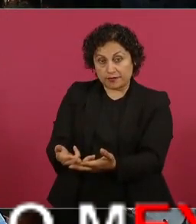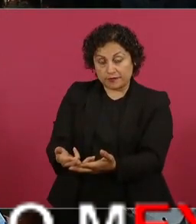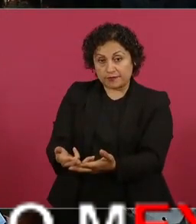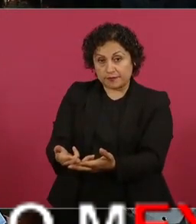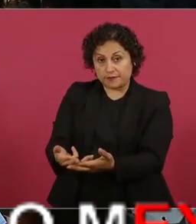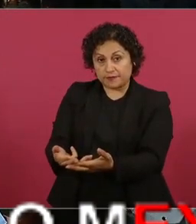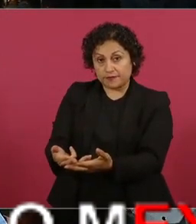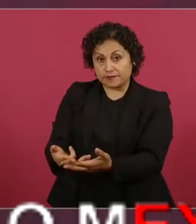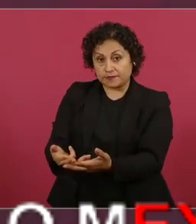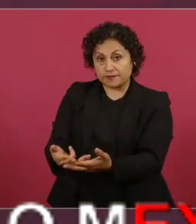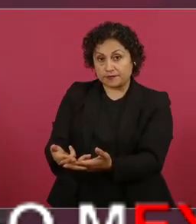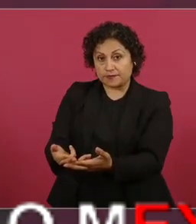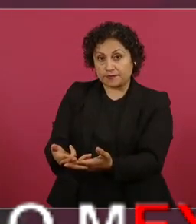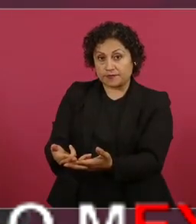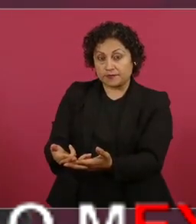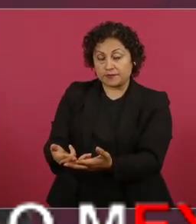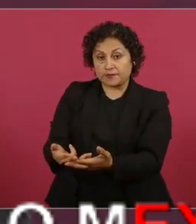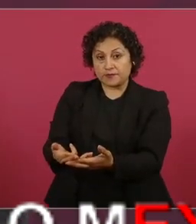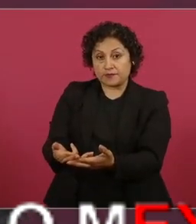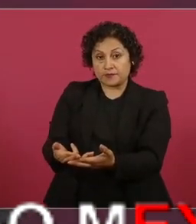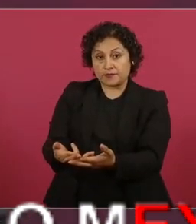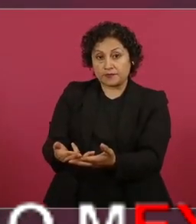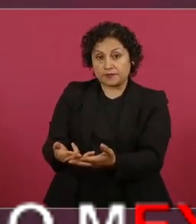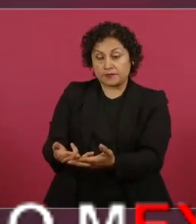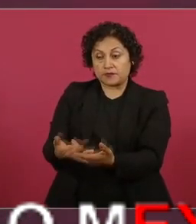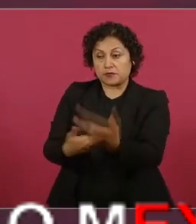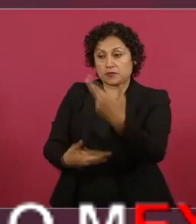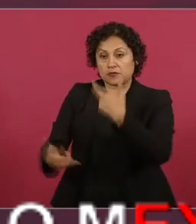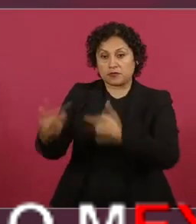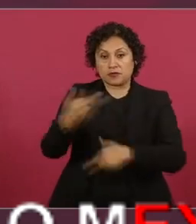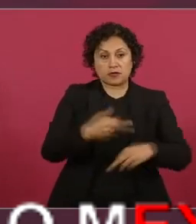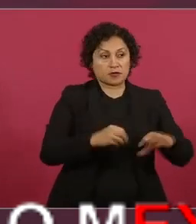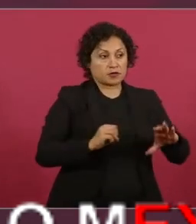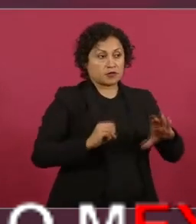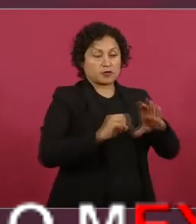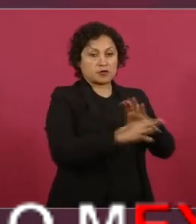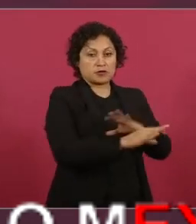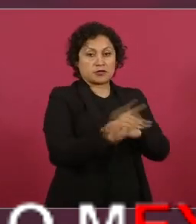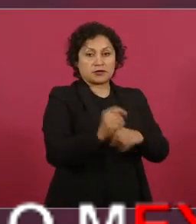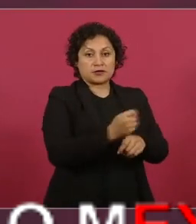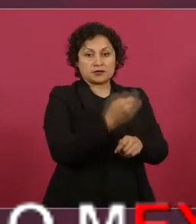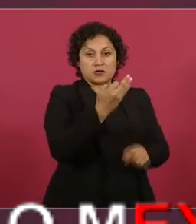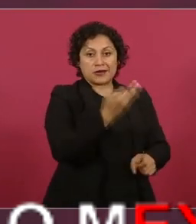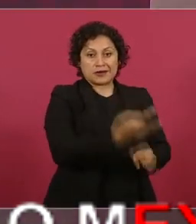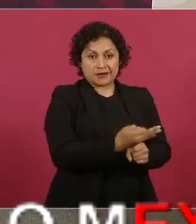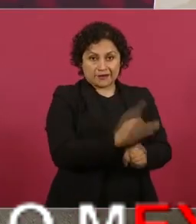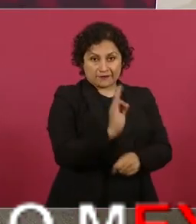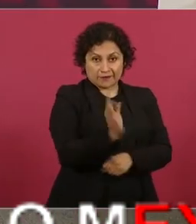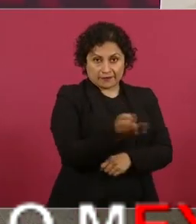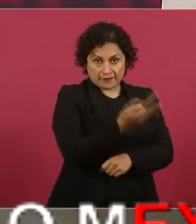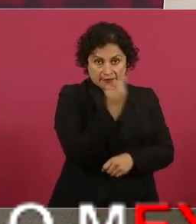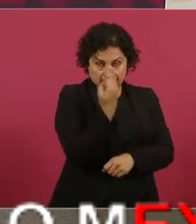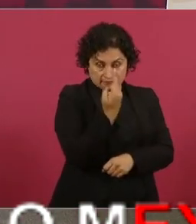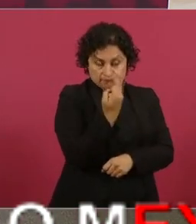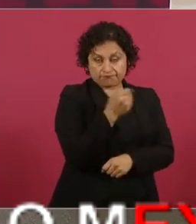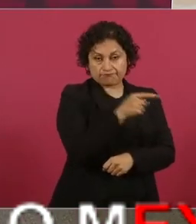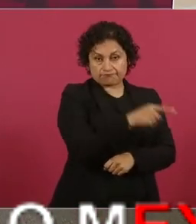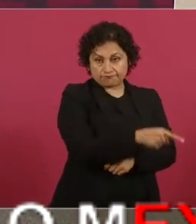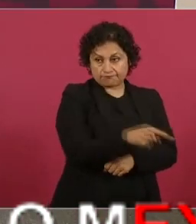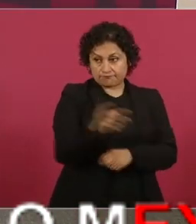regresar a la Tesorería de la Federación, ese dinero, los 15 mil millones, para